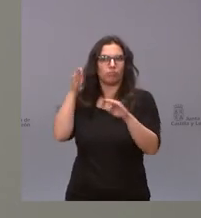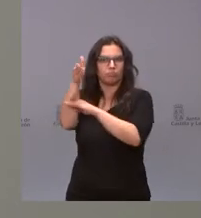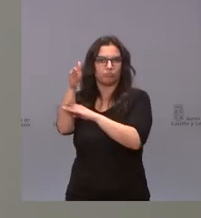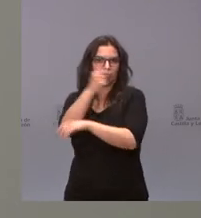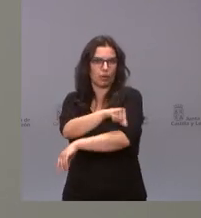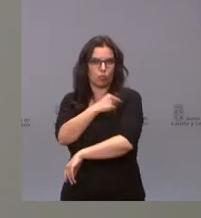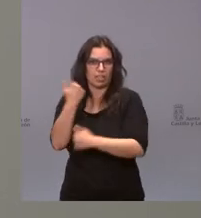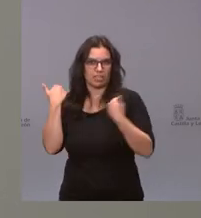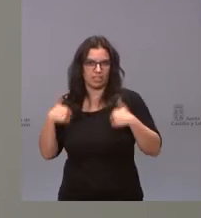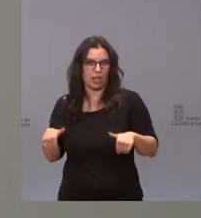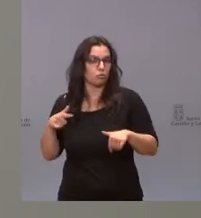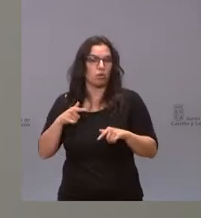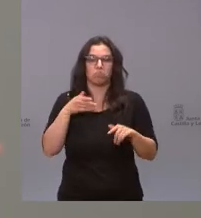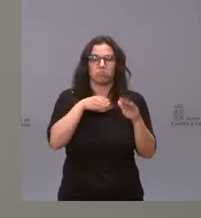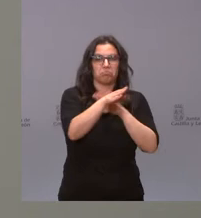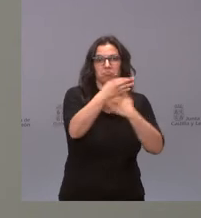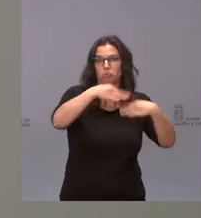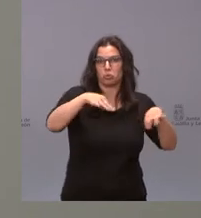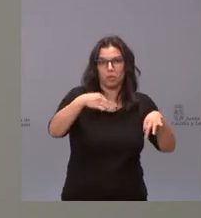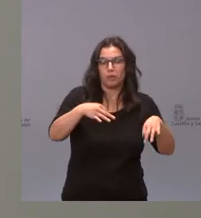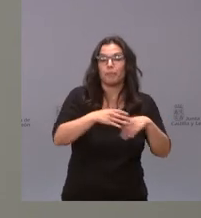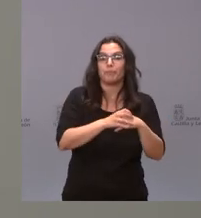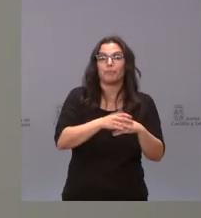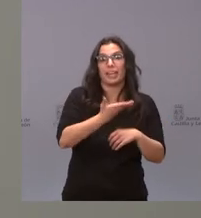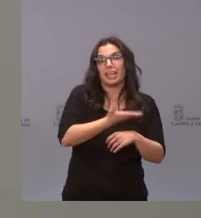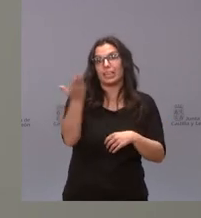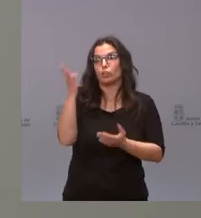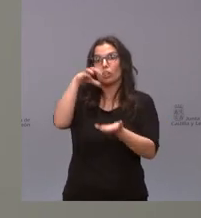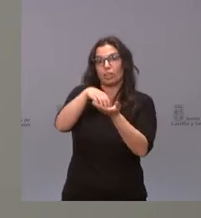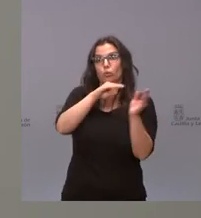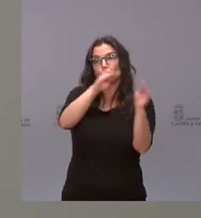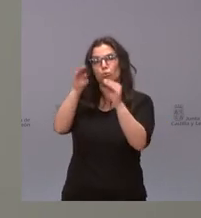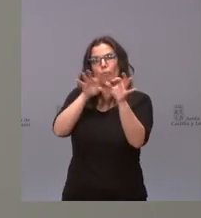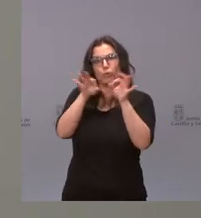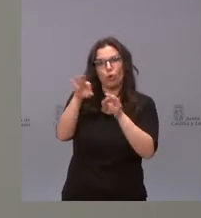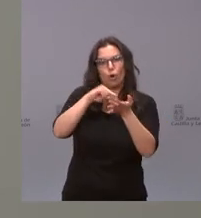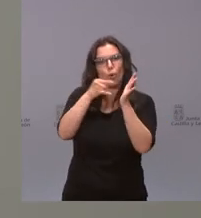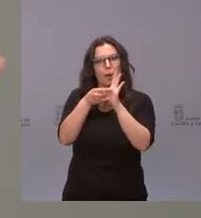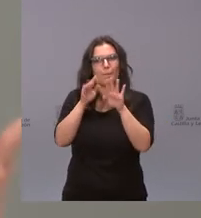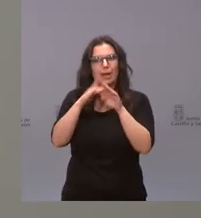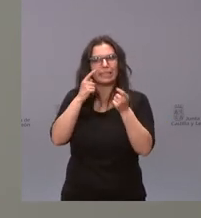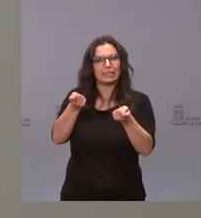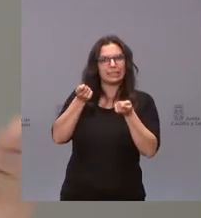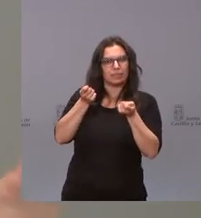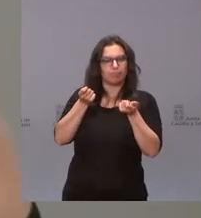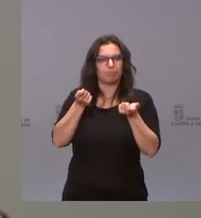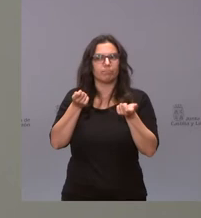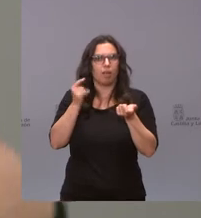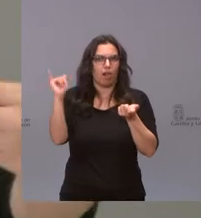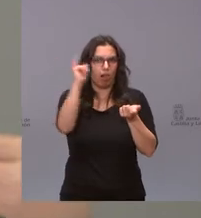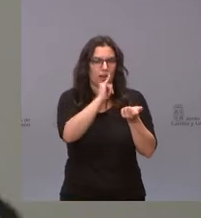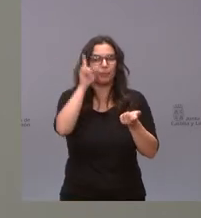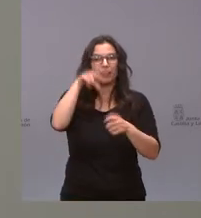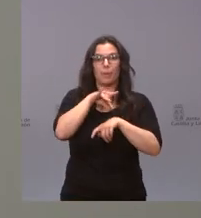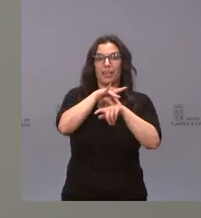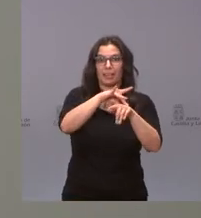natural a la vida del centro el resto los centros tienen sus protocolos y sus planes de contingencia está también la guía